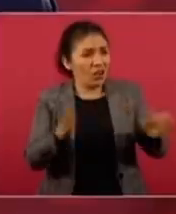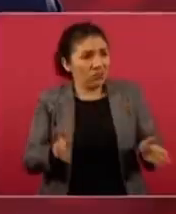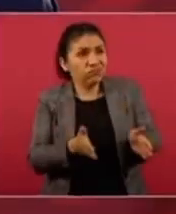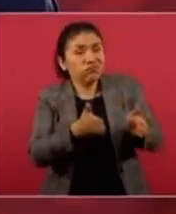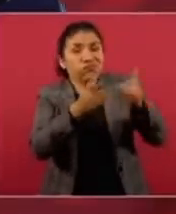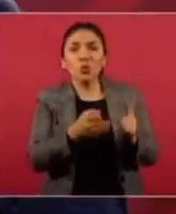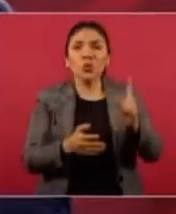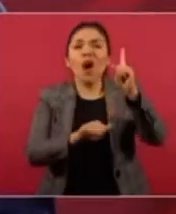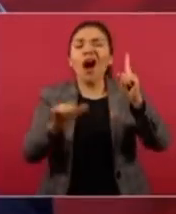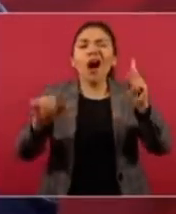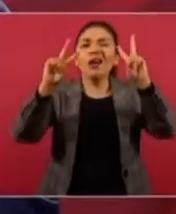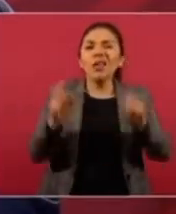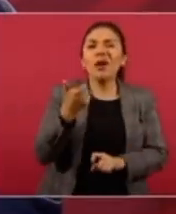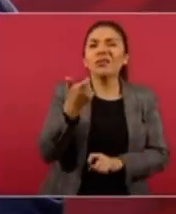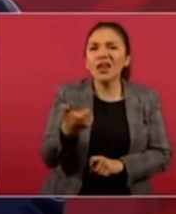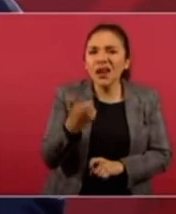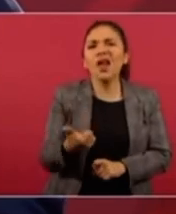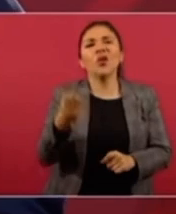rango supremo lo material.